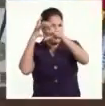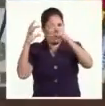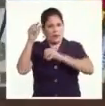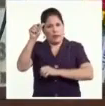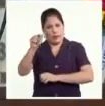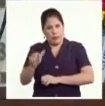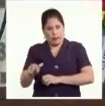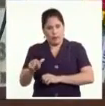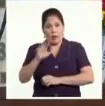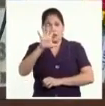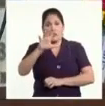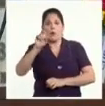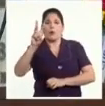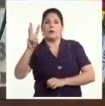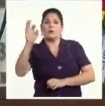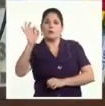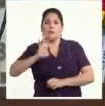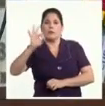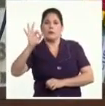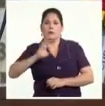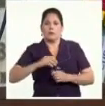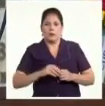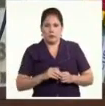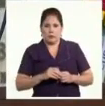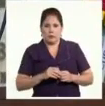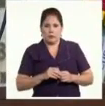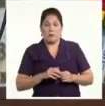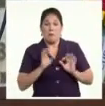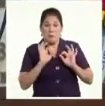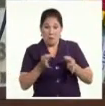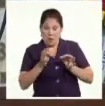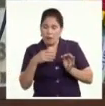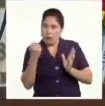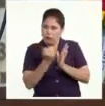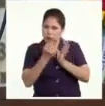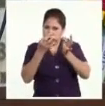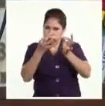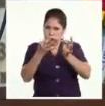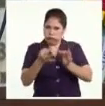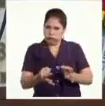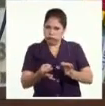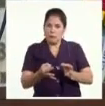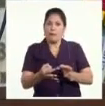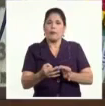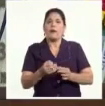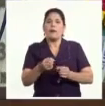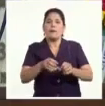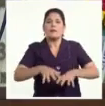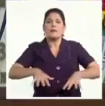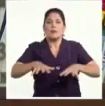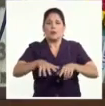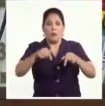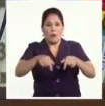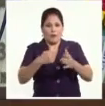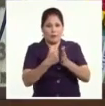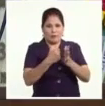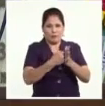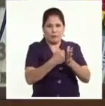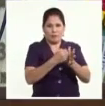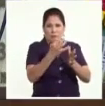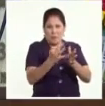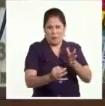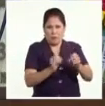con un 53%, lo cual se ratificó en el contundente enfrentamiento